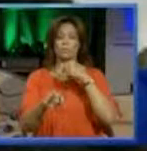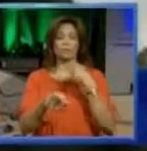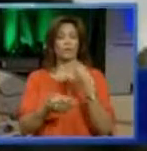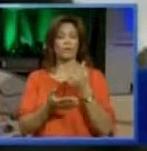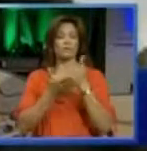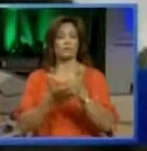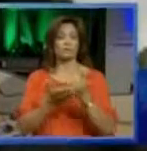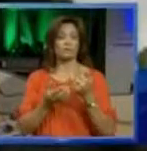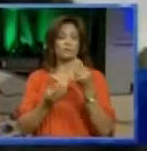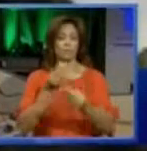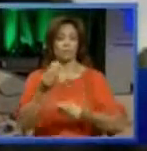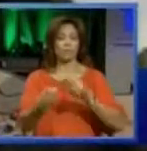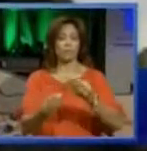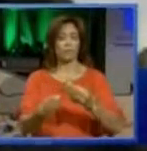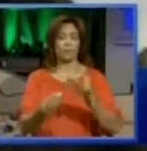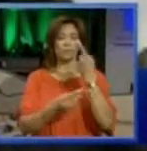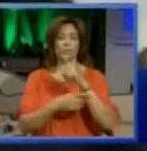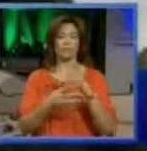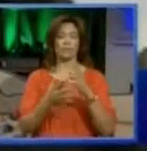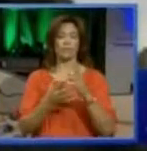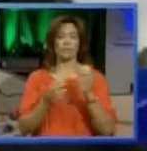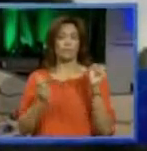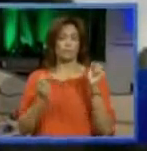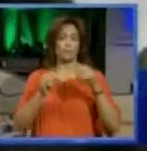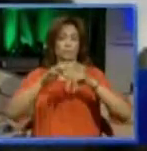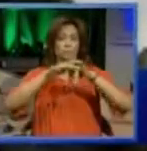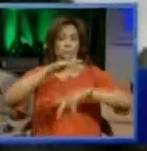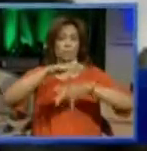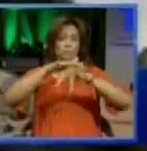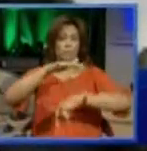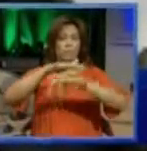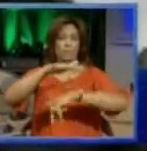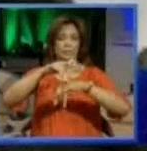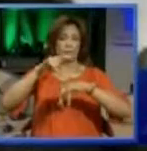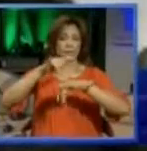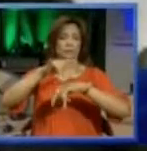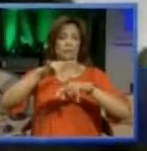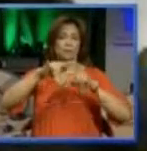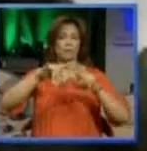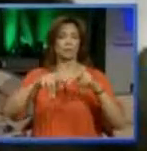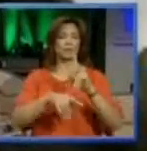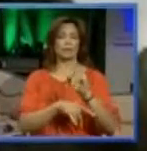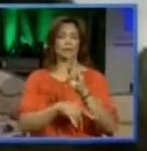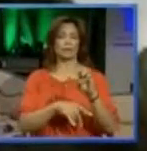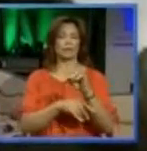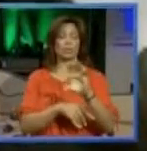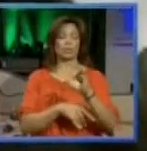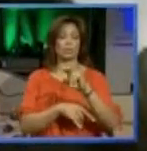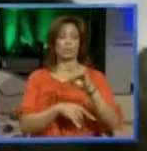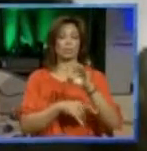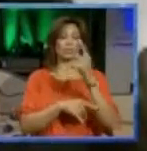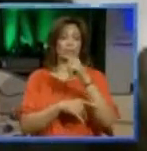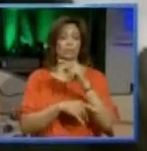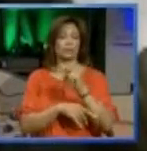facilitó bombardeos, que distintos bombardeos de kilos de cocaína que se hacían en